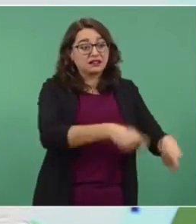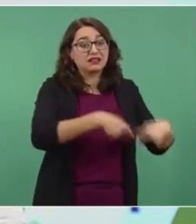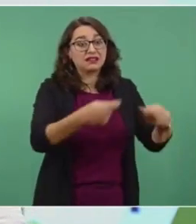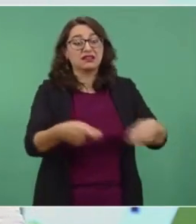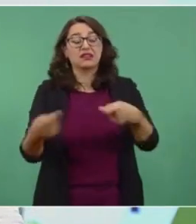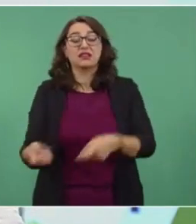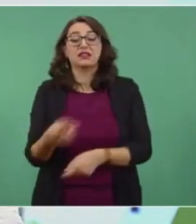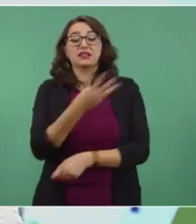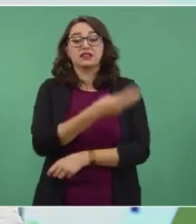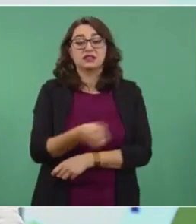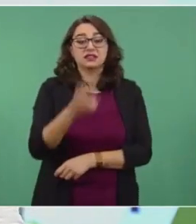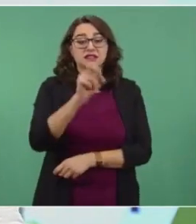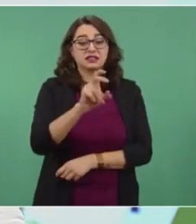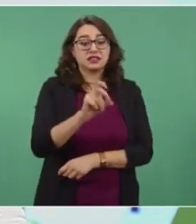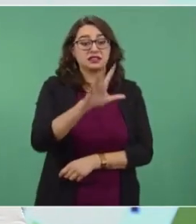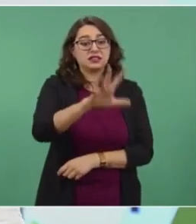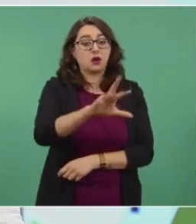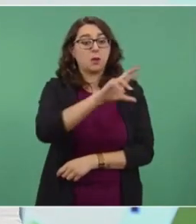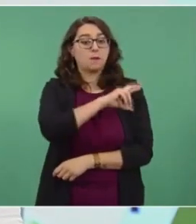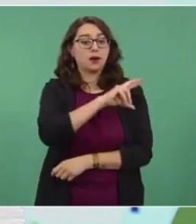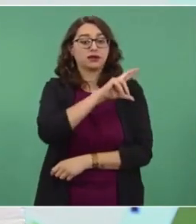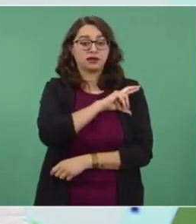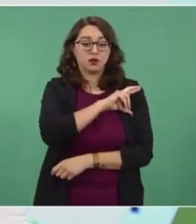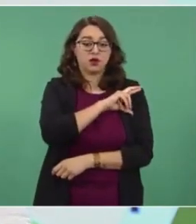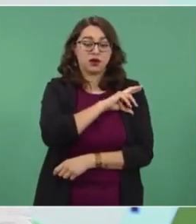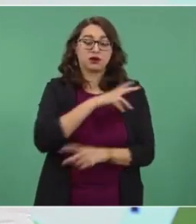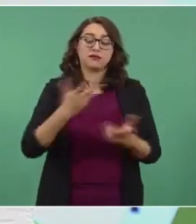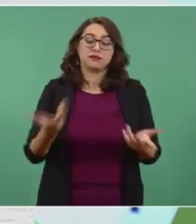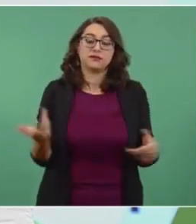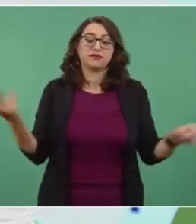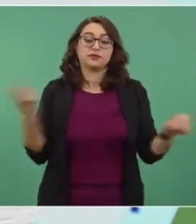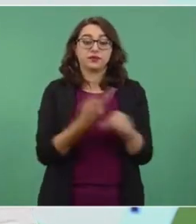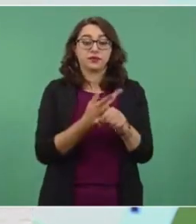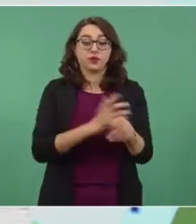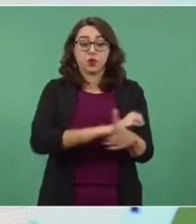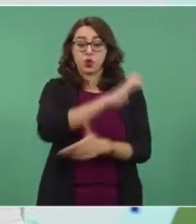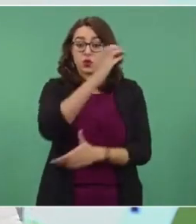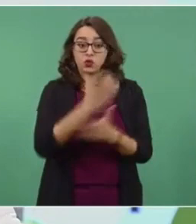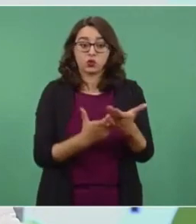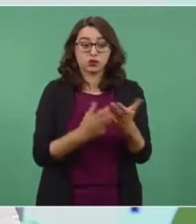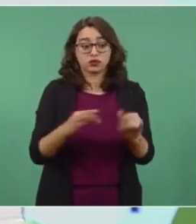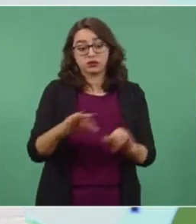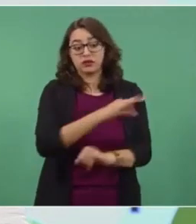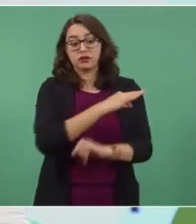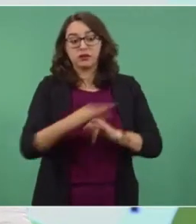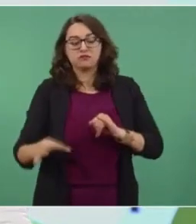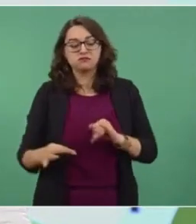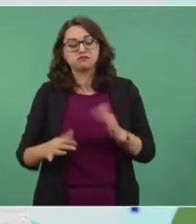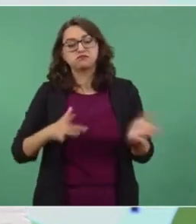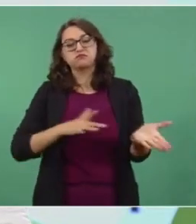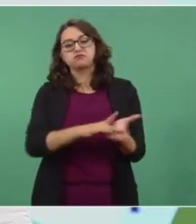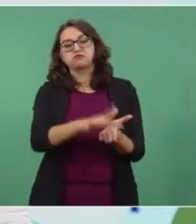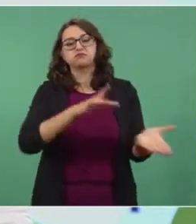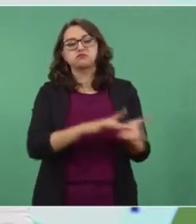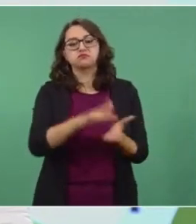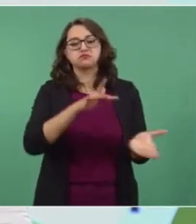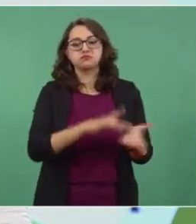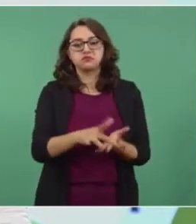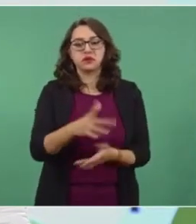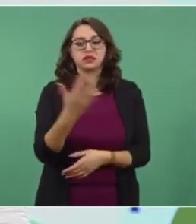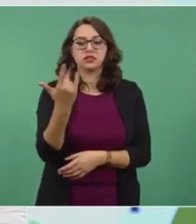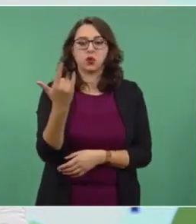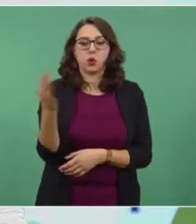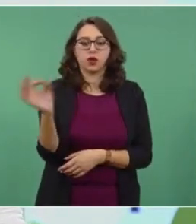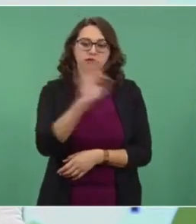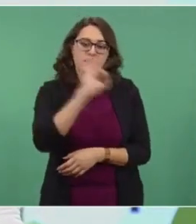centrales privadas. Al finalizar el contrato se habrá subsidiado prácticamente el